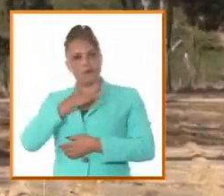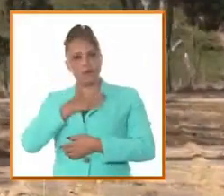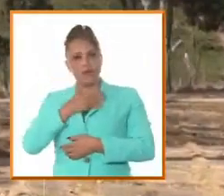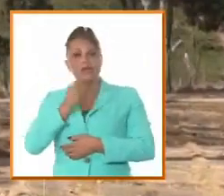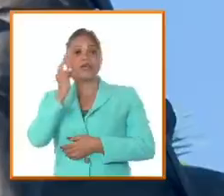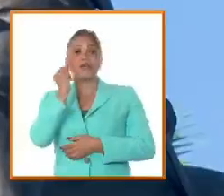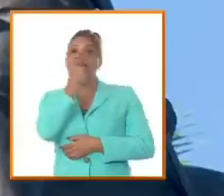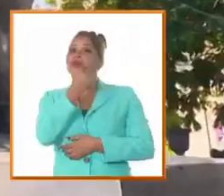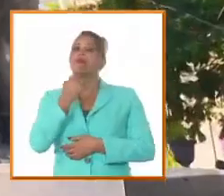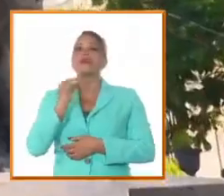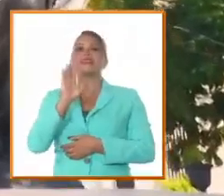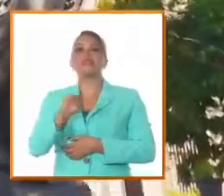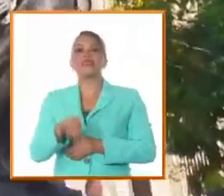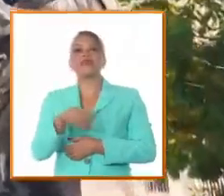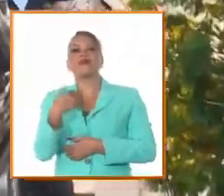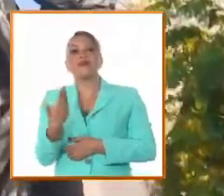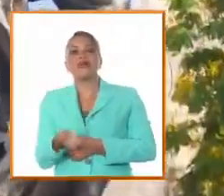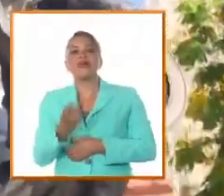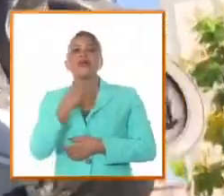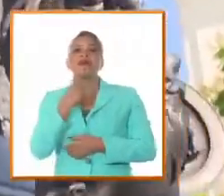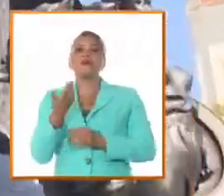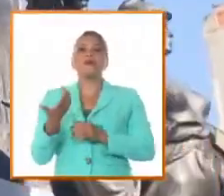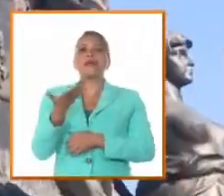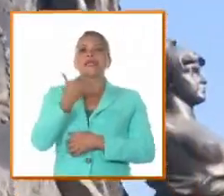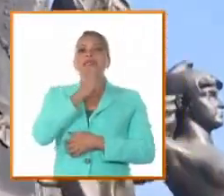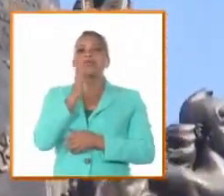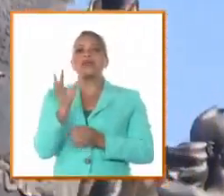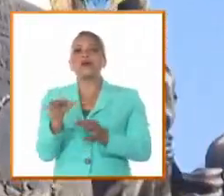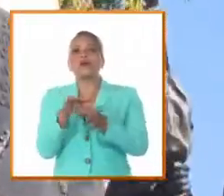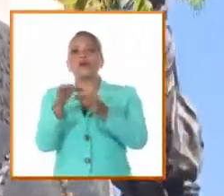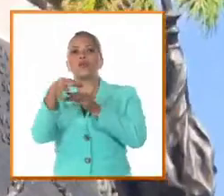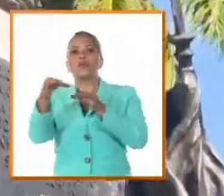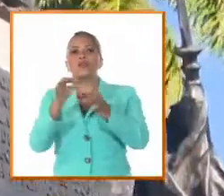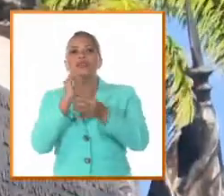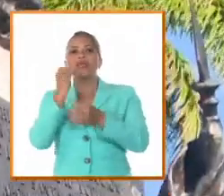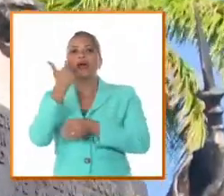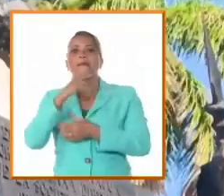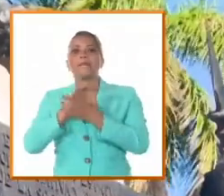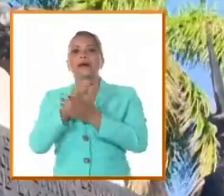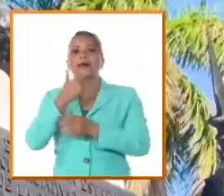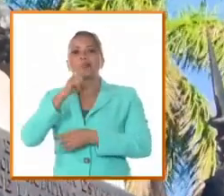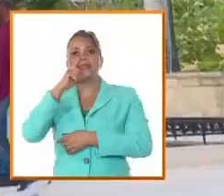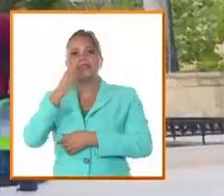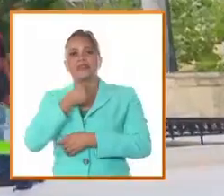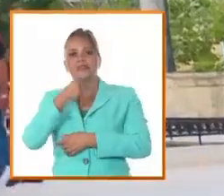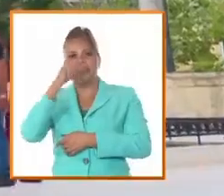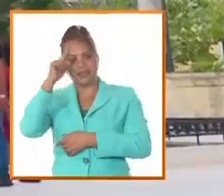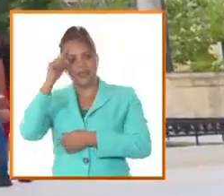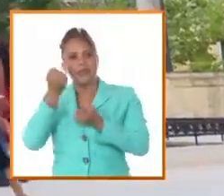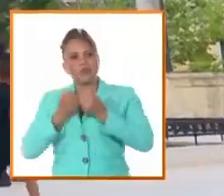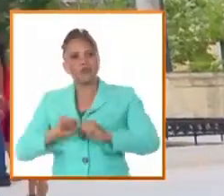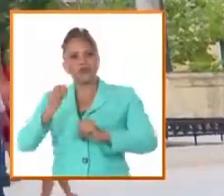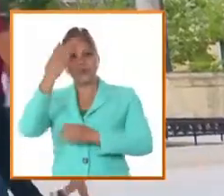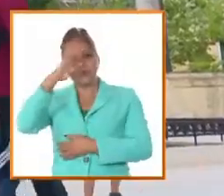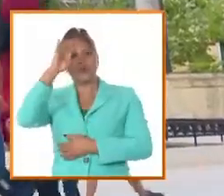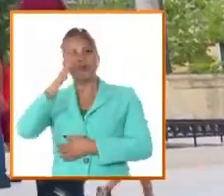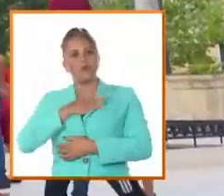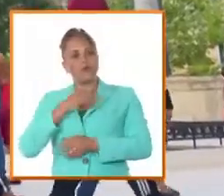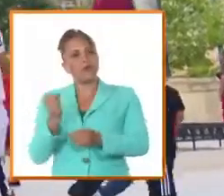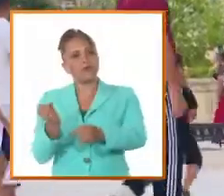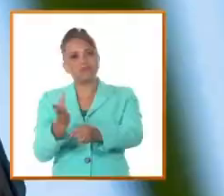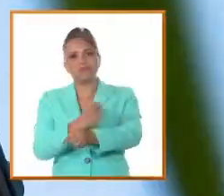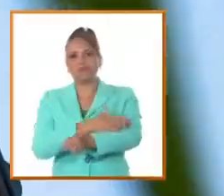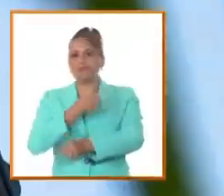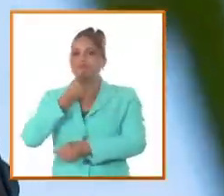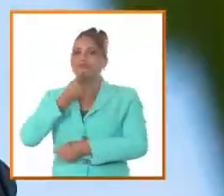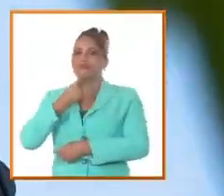apóstol José Martí calificó como un diamante con alma de beso. Por eso y mucho más los hijos de esta tierra asumimos con orgullo el gentilicio